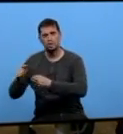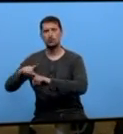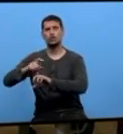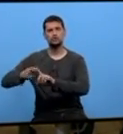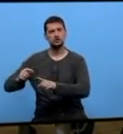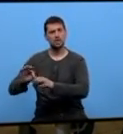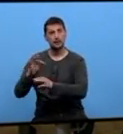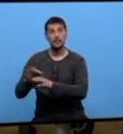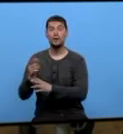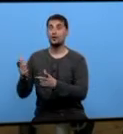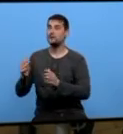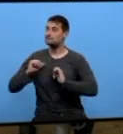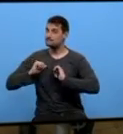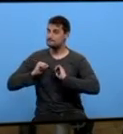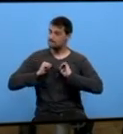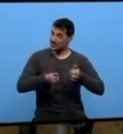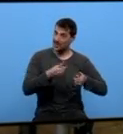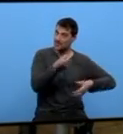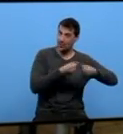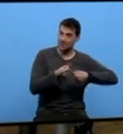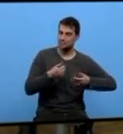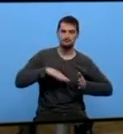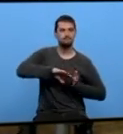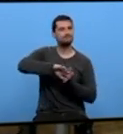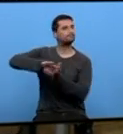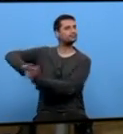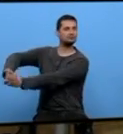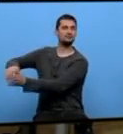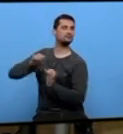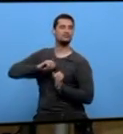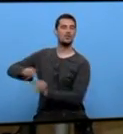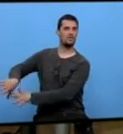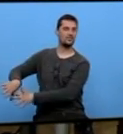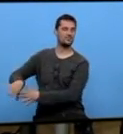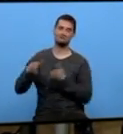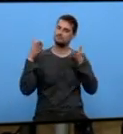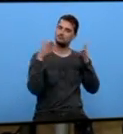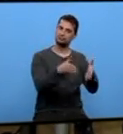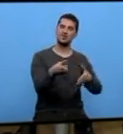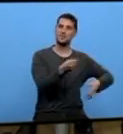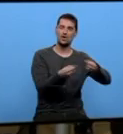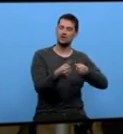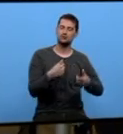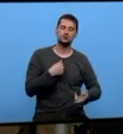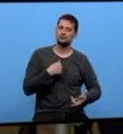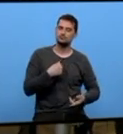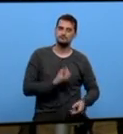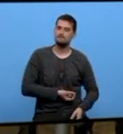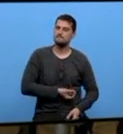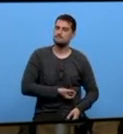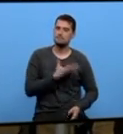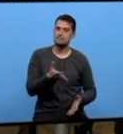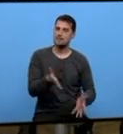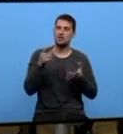que desde que empecé ir nos bolillos xa deixei todo por os bolillos é unha cosa que é como unha